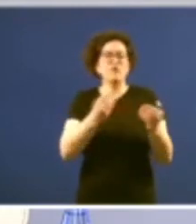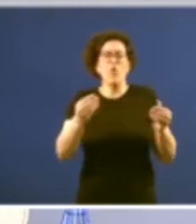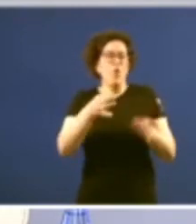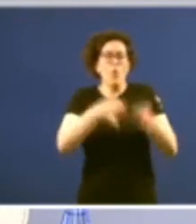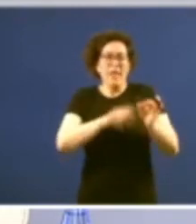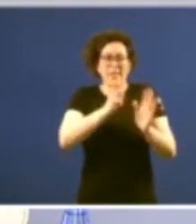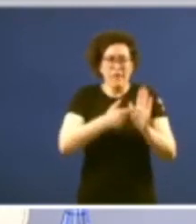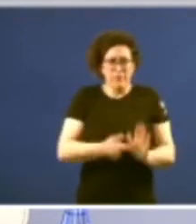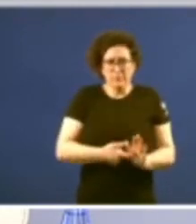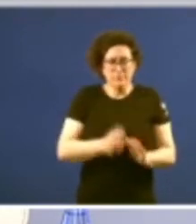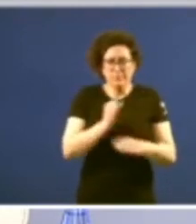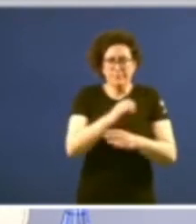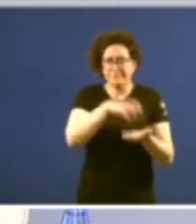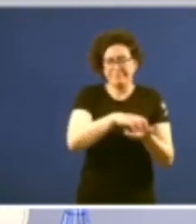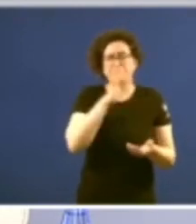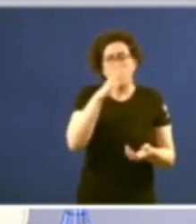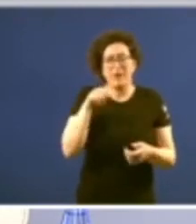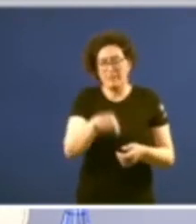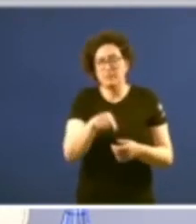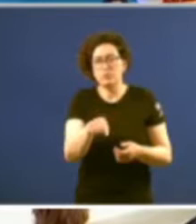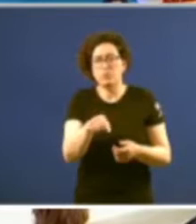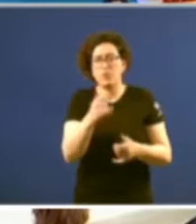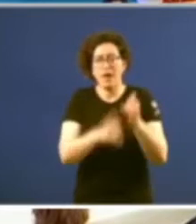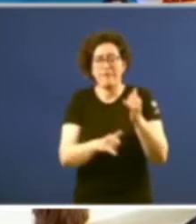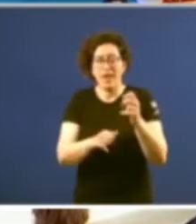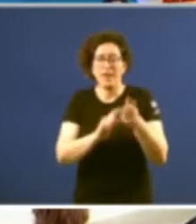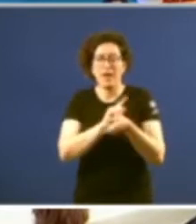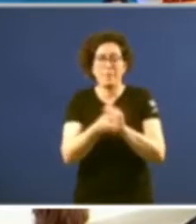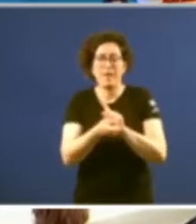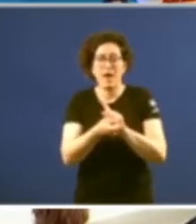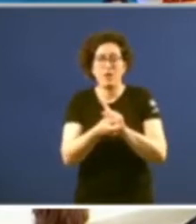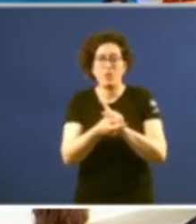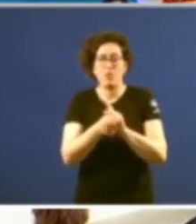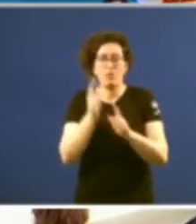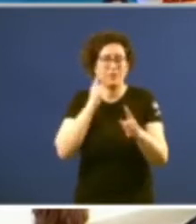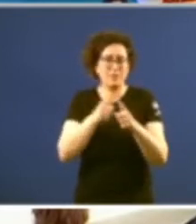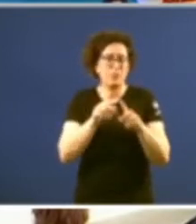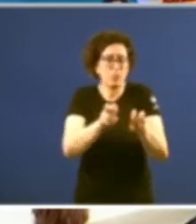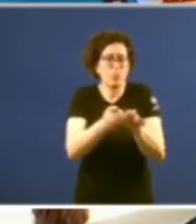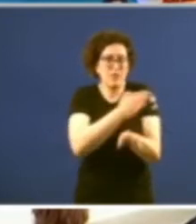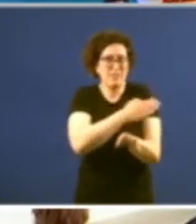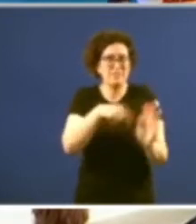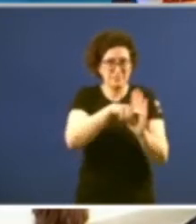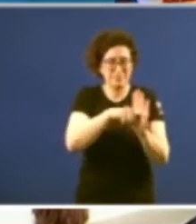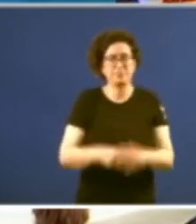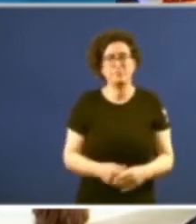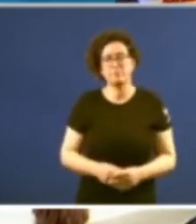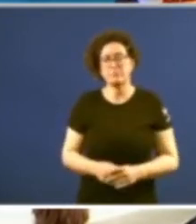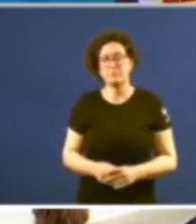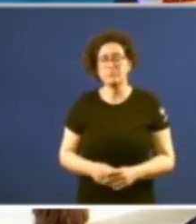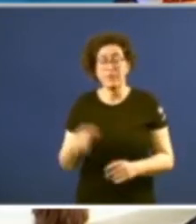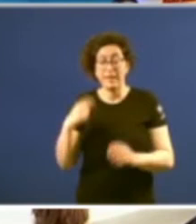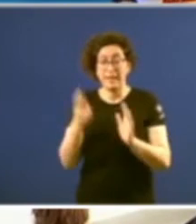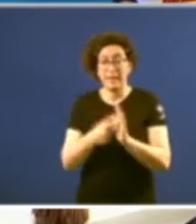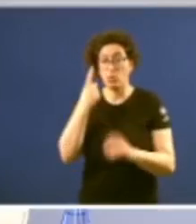constitucional as que levaron a UCD a alterar o seu posocionamento inicial A